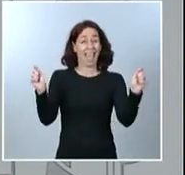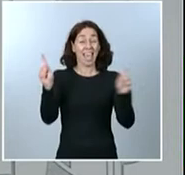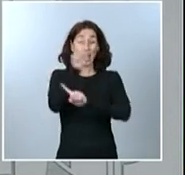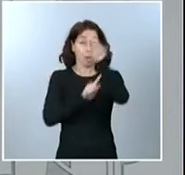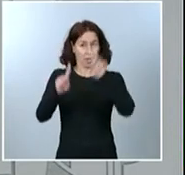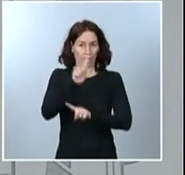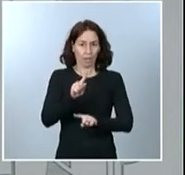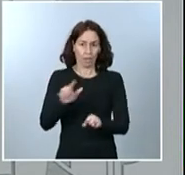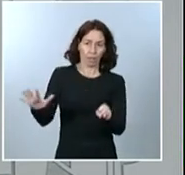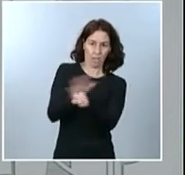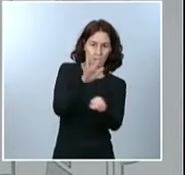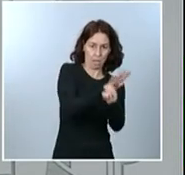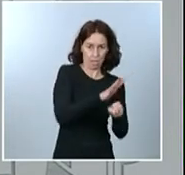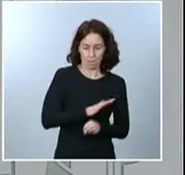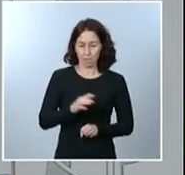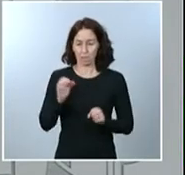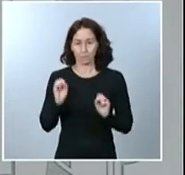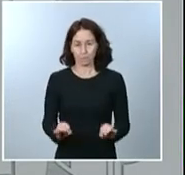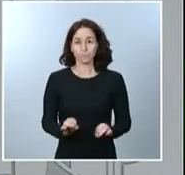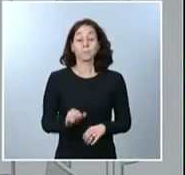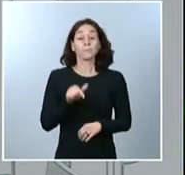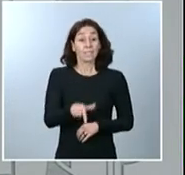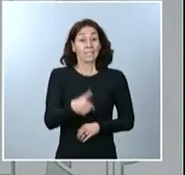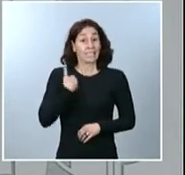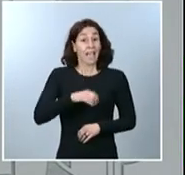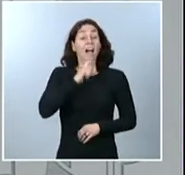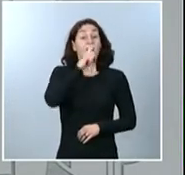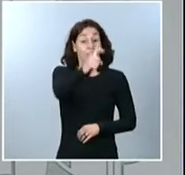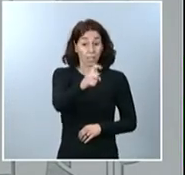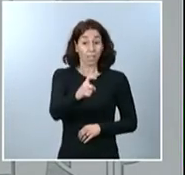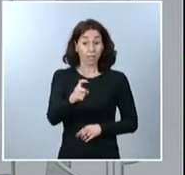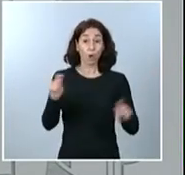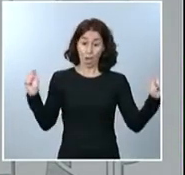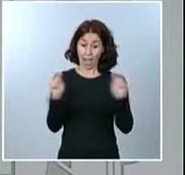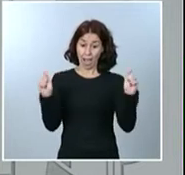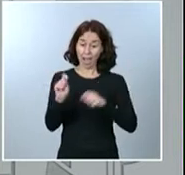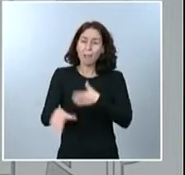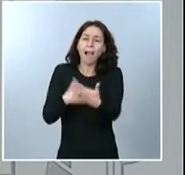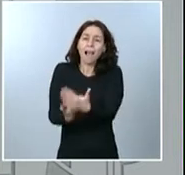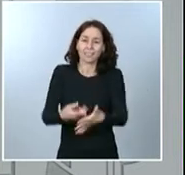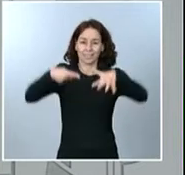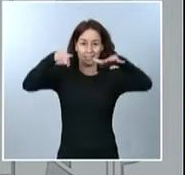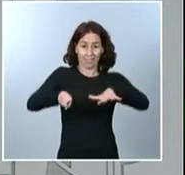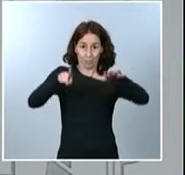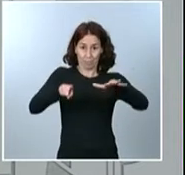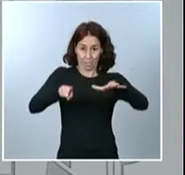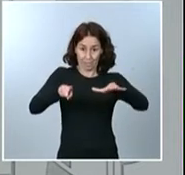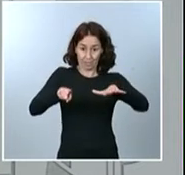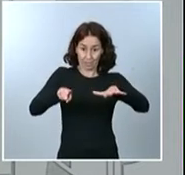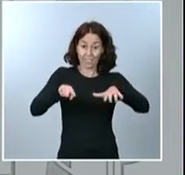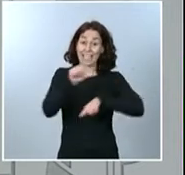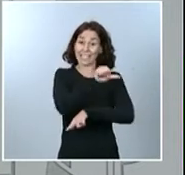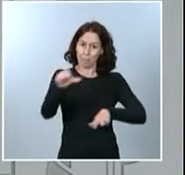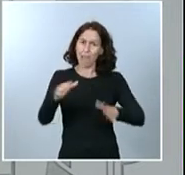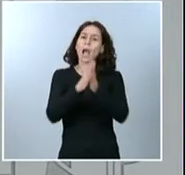He mencionado que la duración del estado de alarma será de seis meses, si así lo aprueba el Congreso esta semana. Quiero